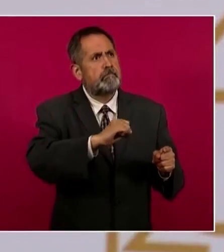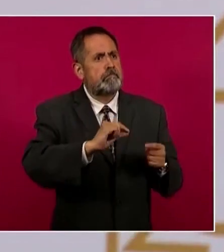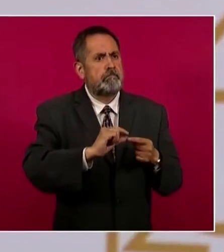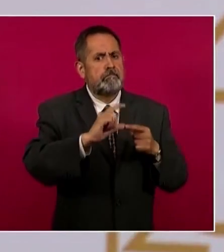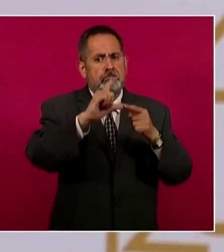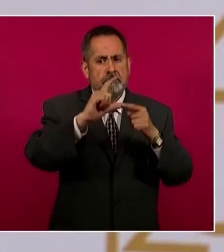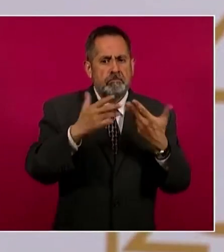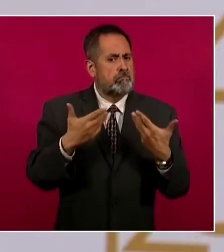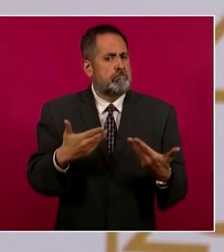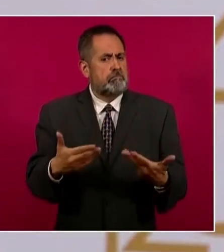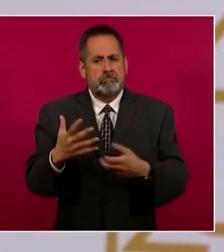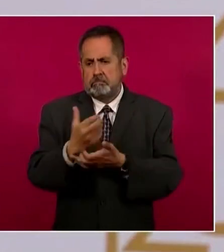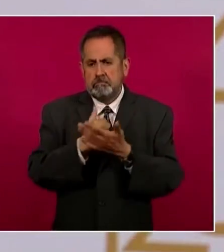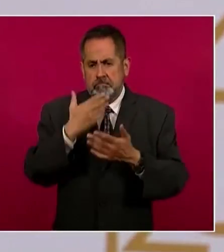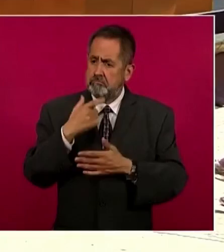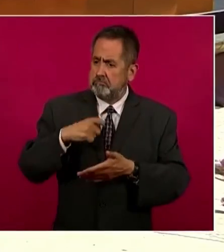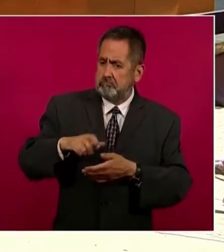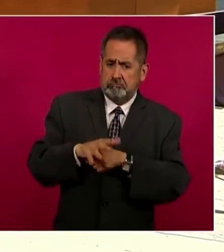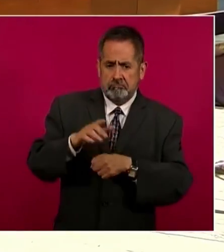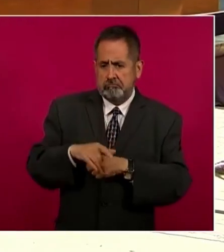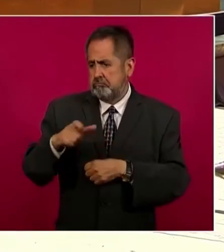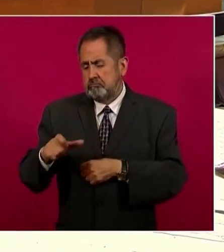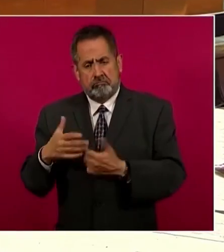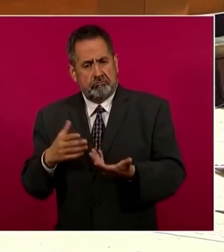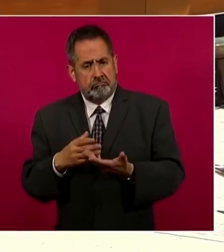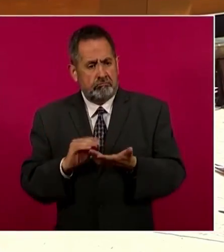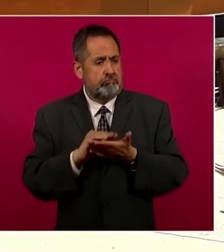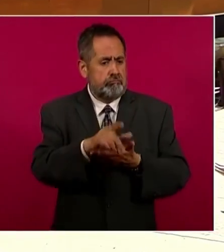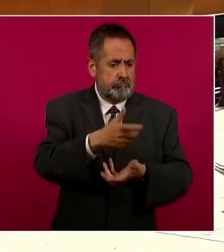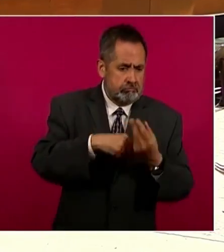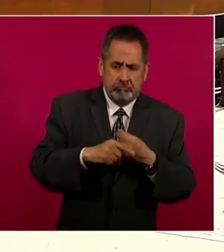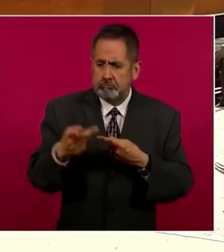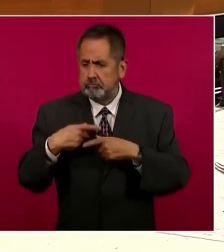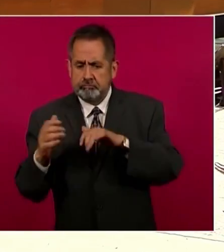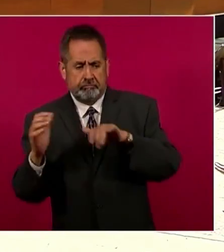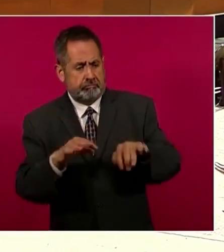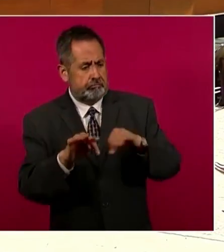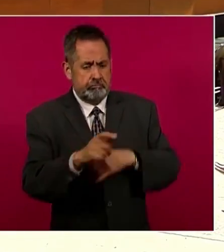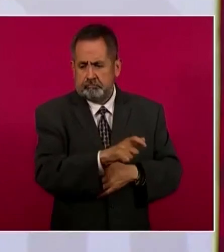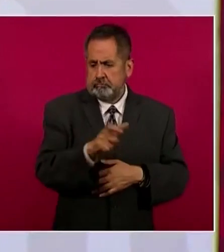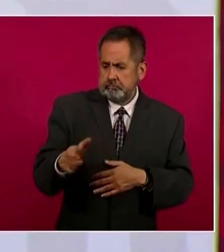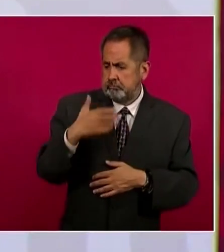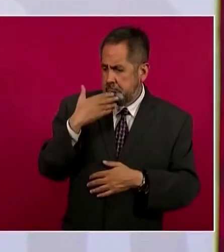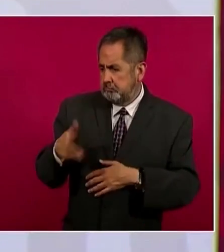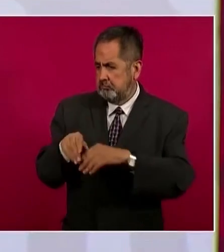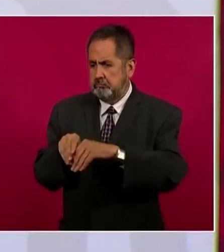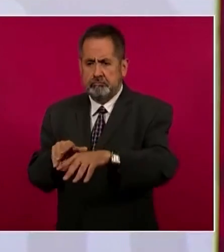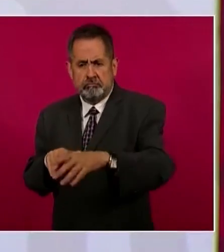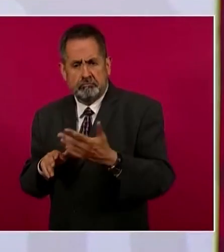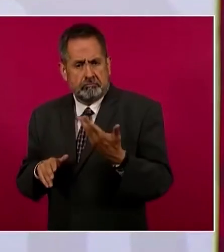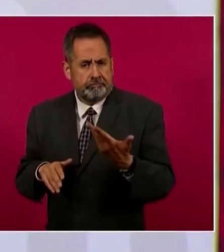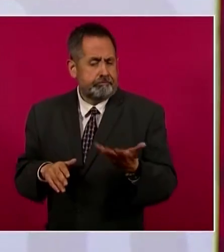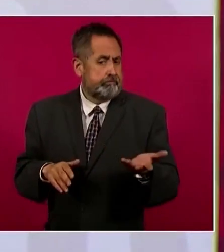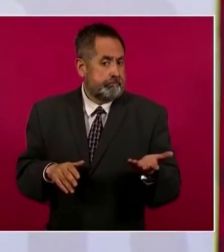resolvía. Porque el crecimiento económico trae inversión, inversión genera empleo, un empleo bien remunerado logra que se distribuya la